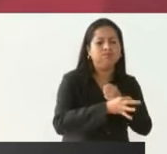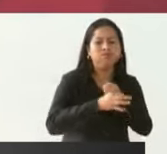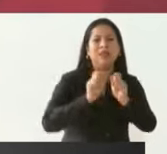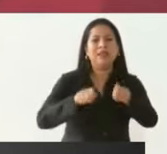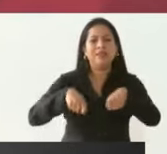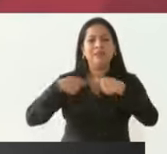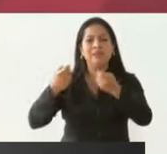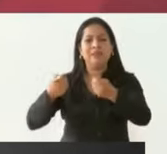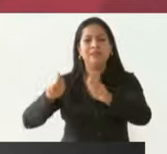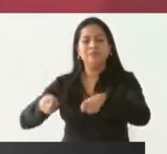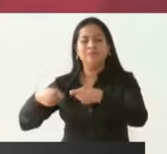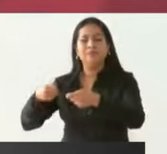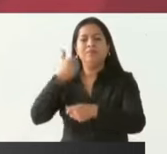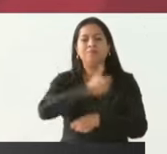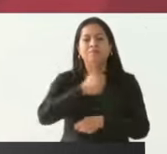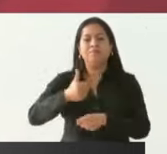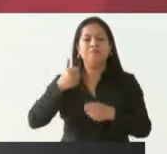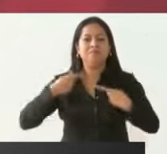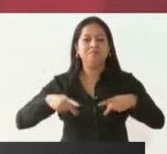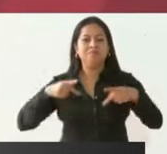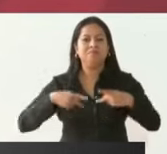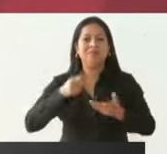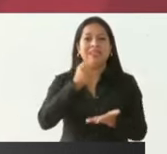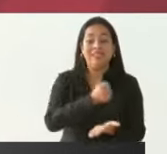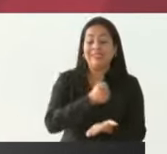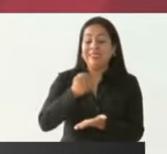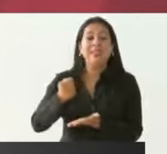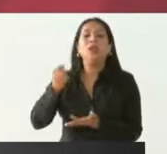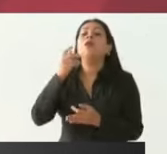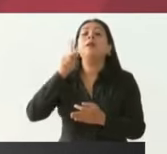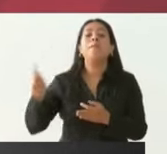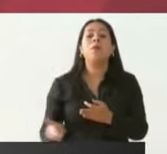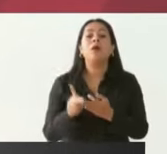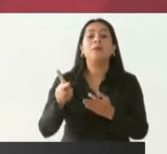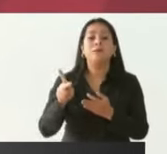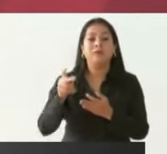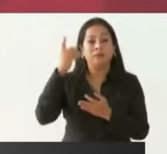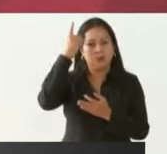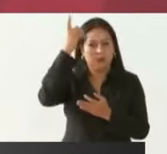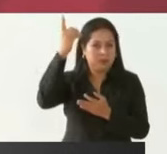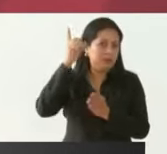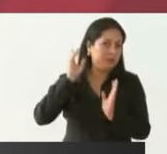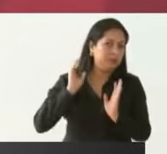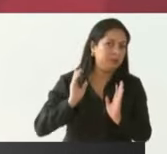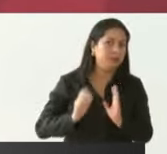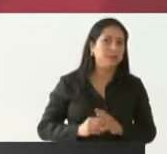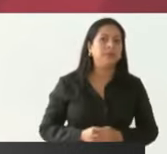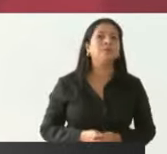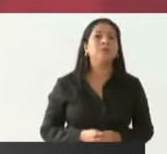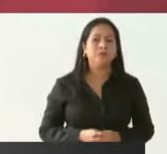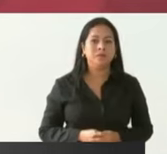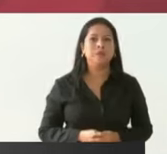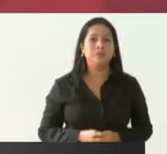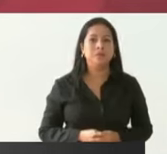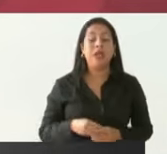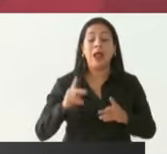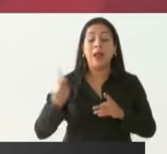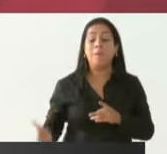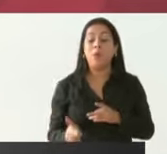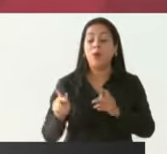el presupuesto, que es dinero del pueblo, al pueblo,